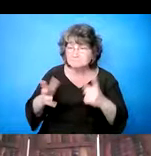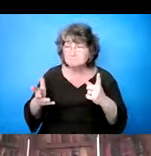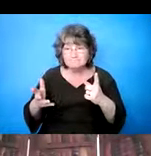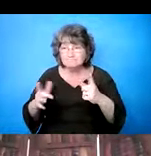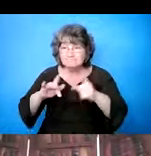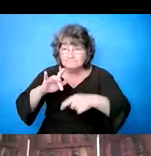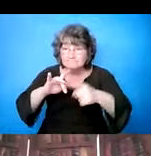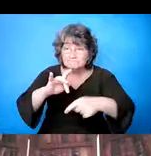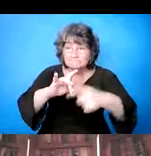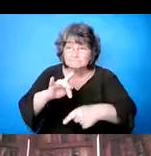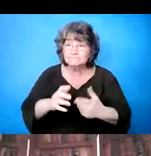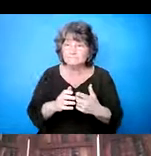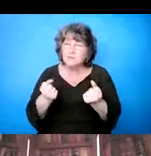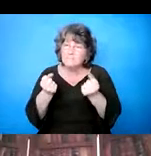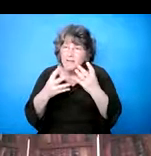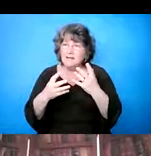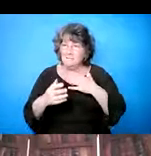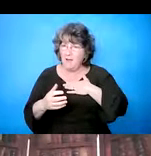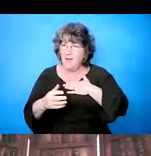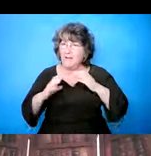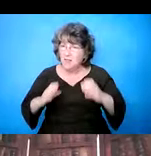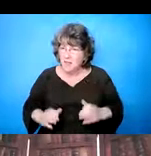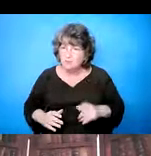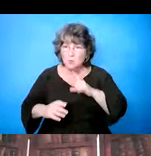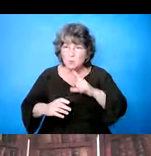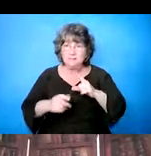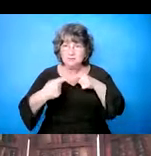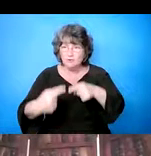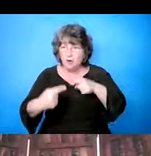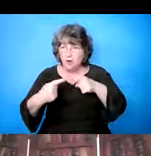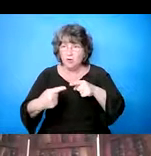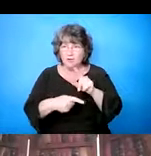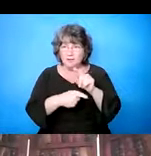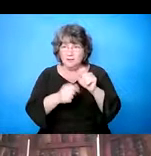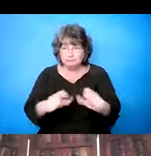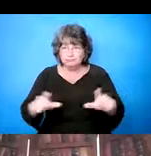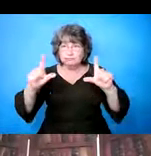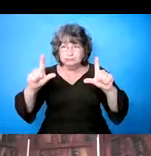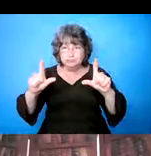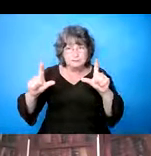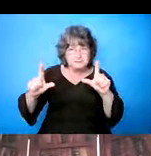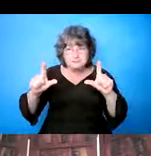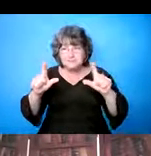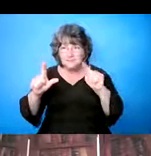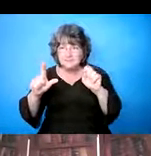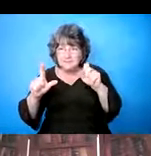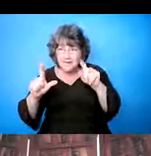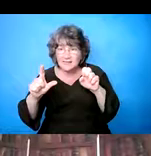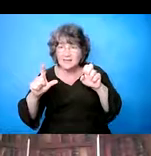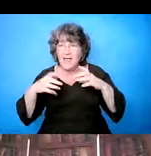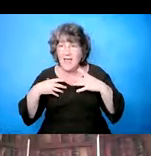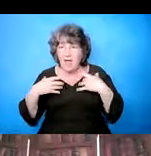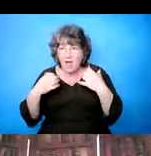Y algunos tienen dificultad de comunicarse, eh, tras el, el, el,